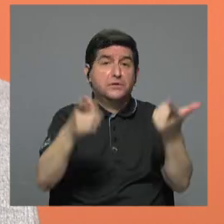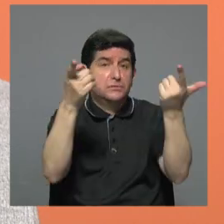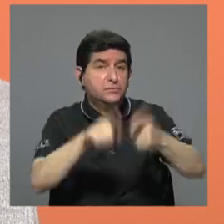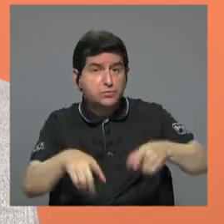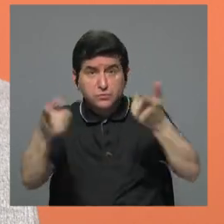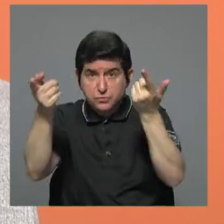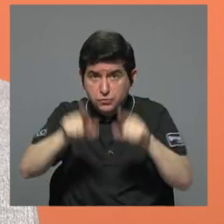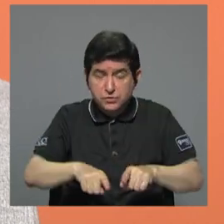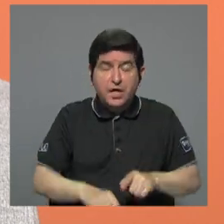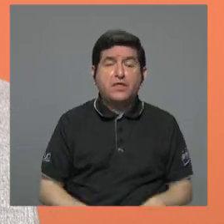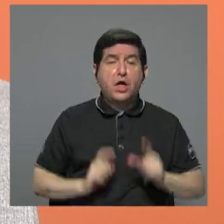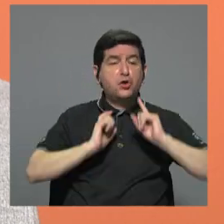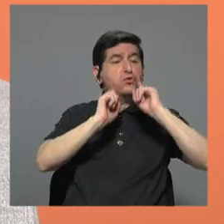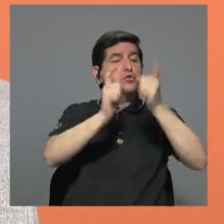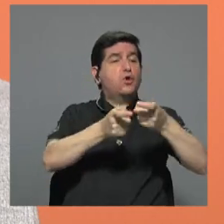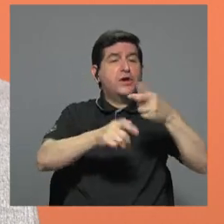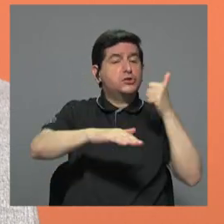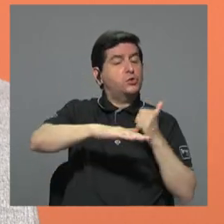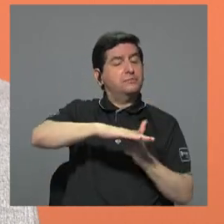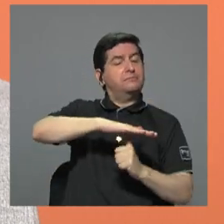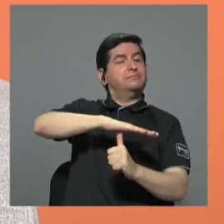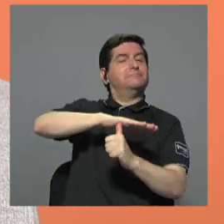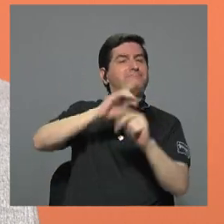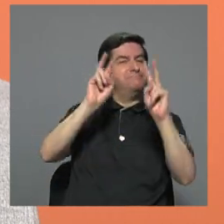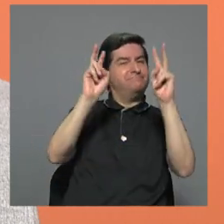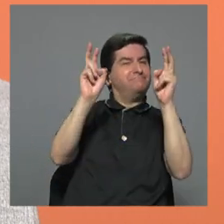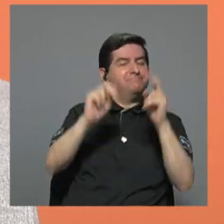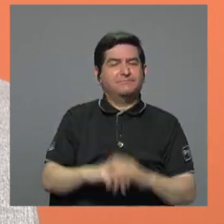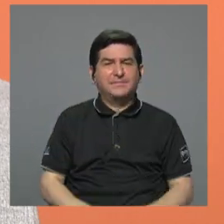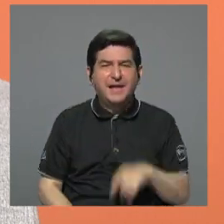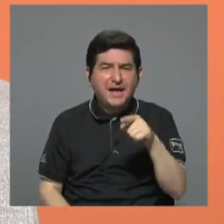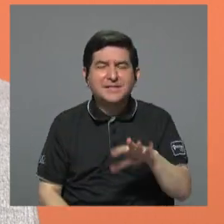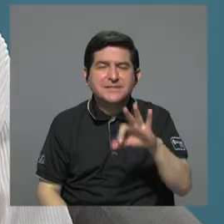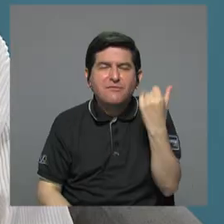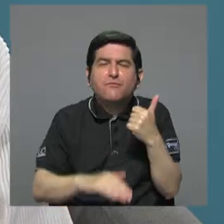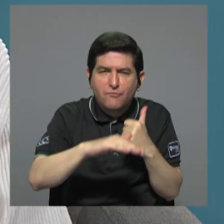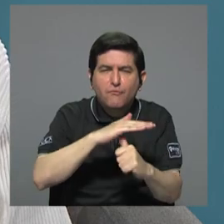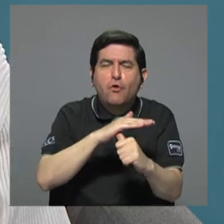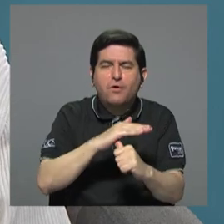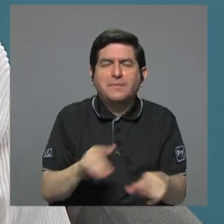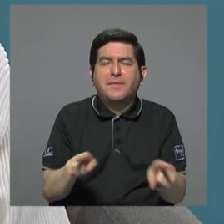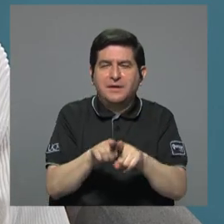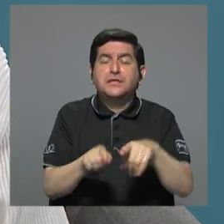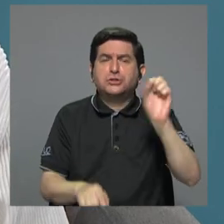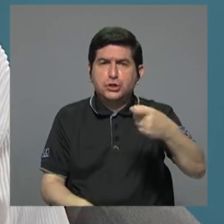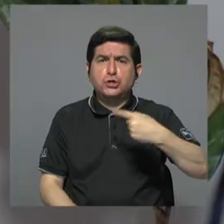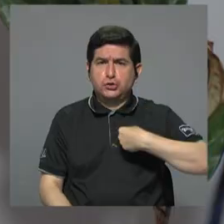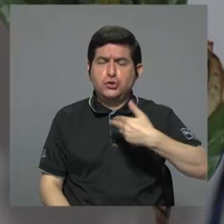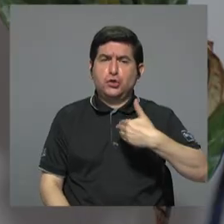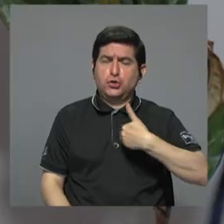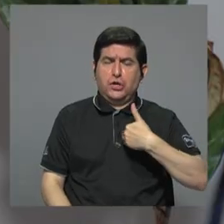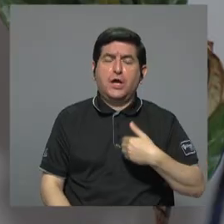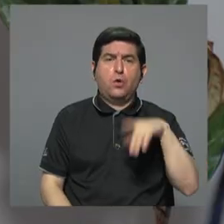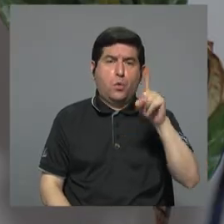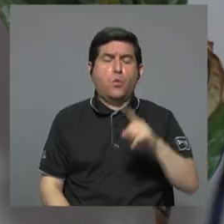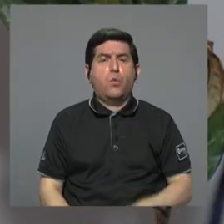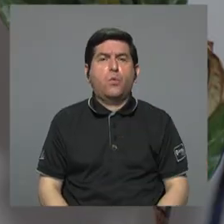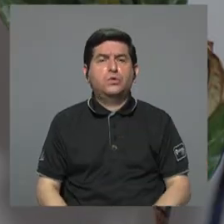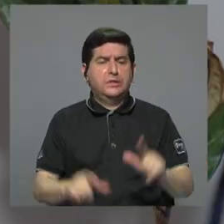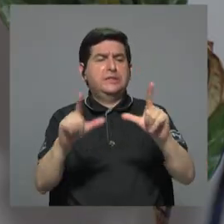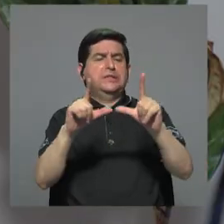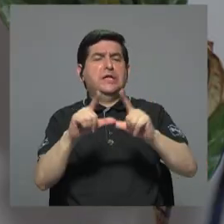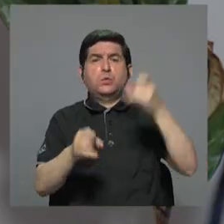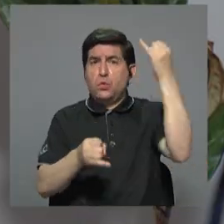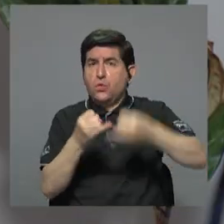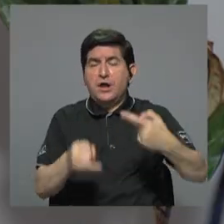donaciones encubiertas, por decirlo así. Es una manera solapada de donaciones. Claro, si yo recibo un bono que sé que